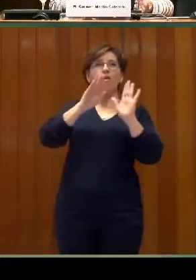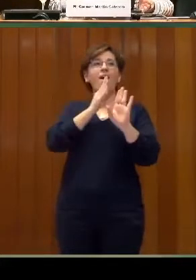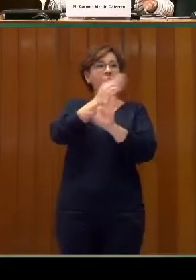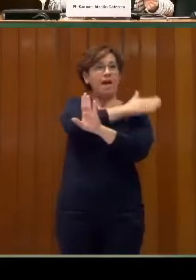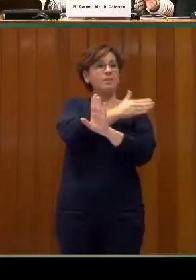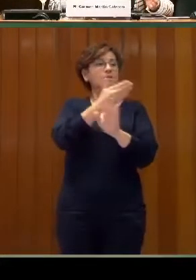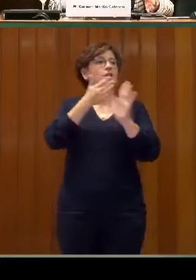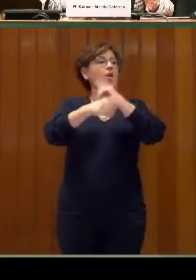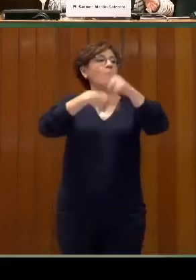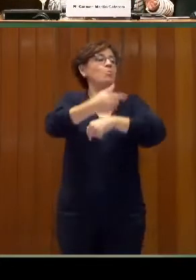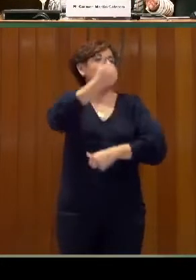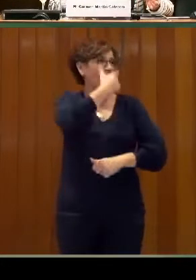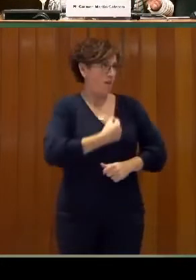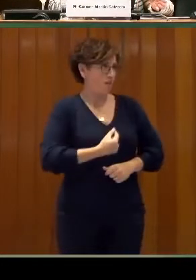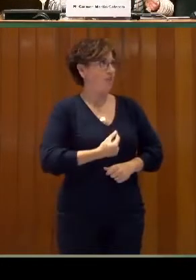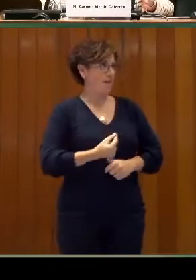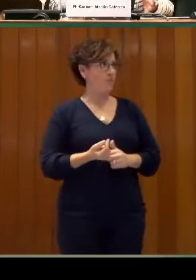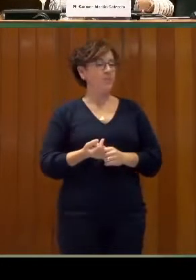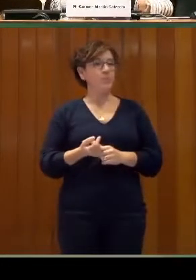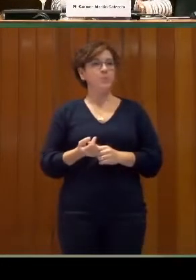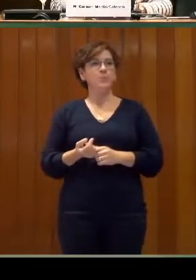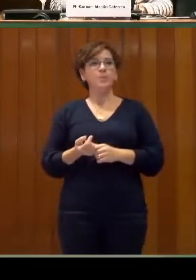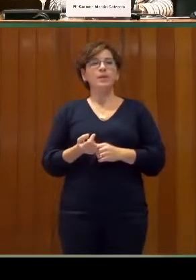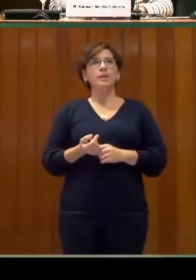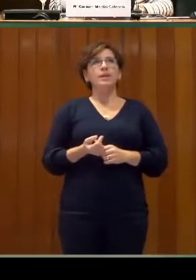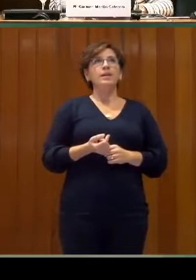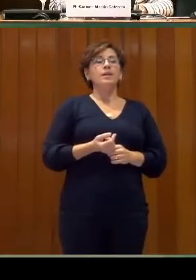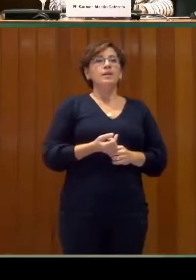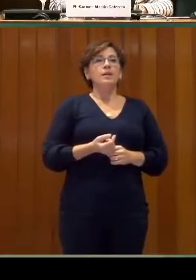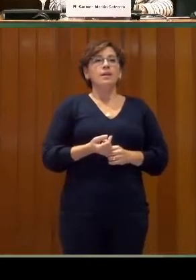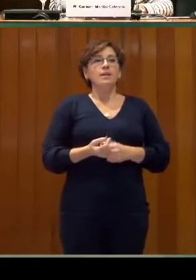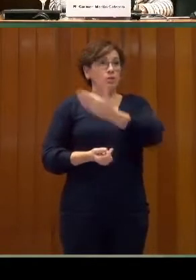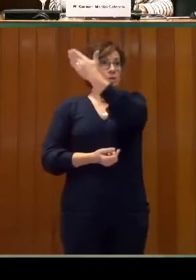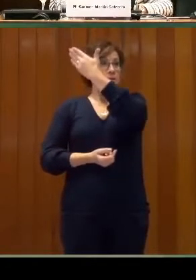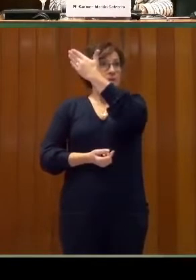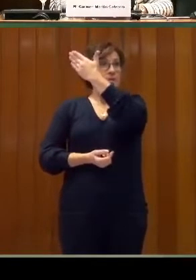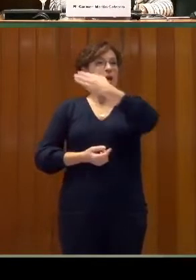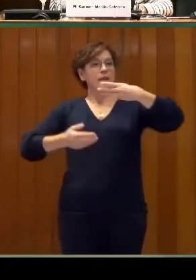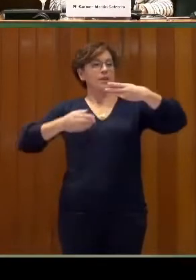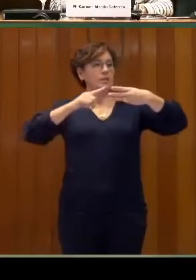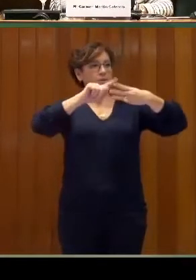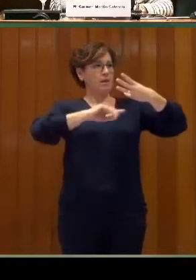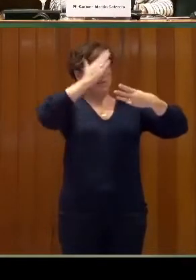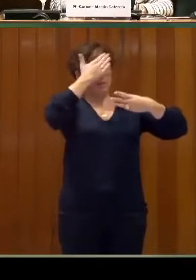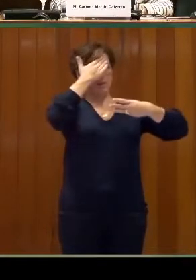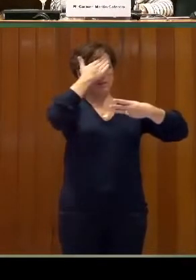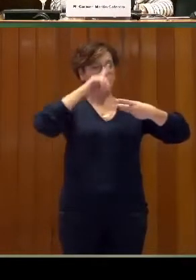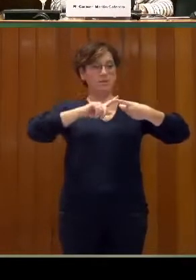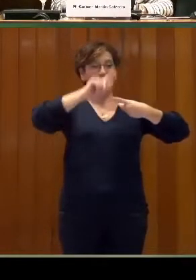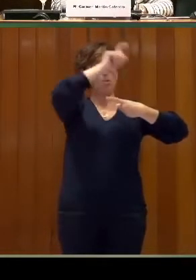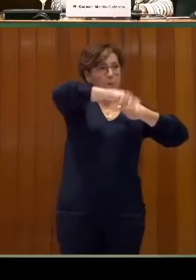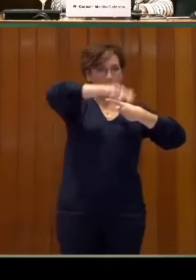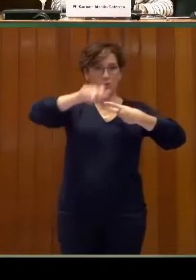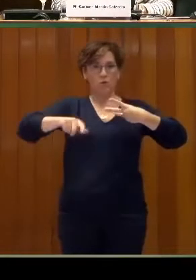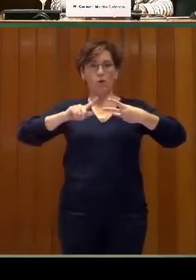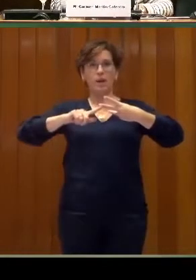Entonces, aquí, como os decía, un poco por ordenarlo, tenemos estos tres pilares que son las personas, las